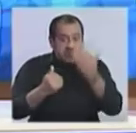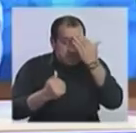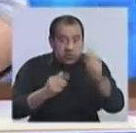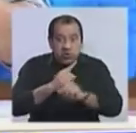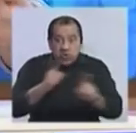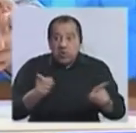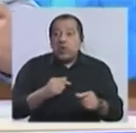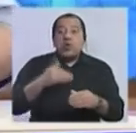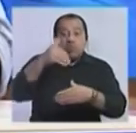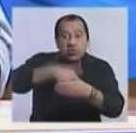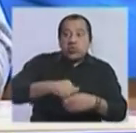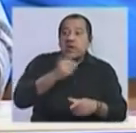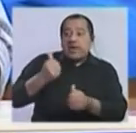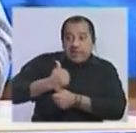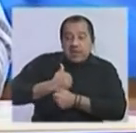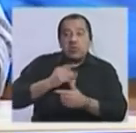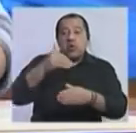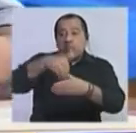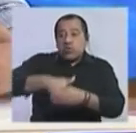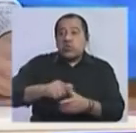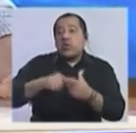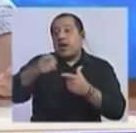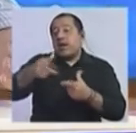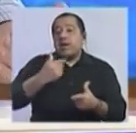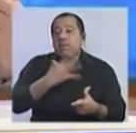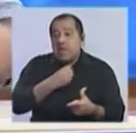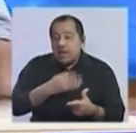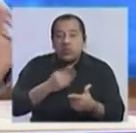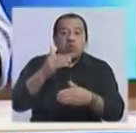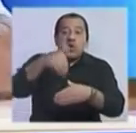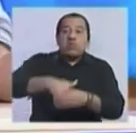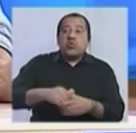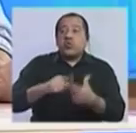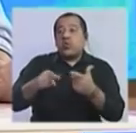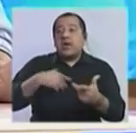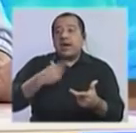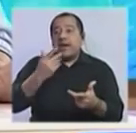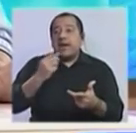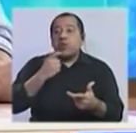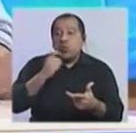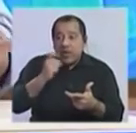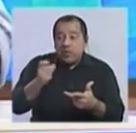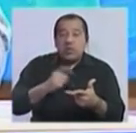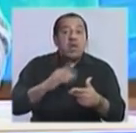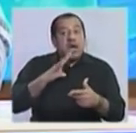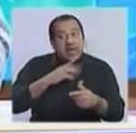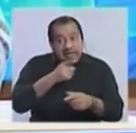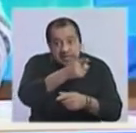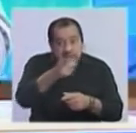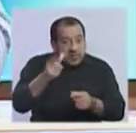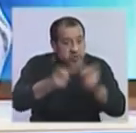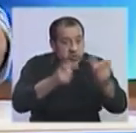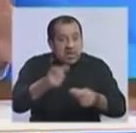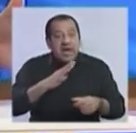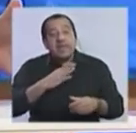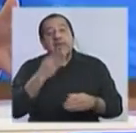Nacional, votó a Cabildo Abierto. Por lo tanto, es un diálogo que tiene que partir de una cosa respetuosa que